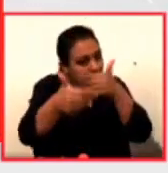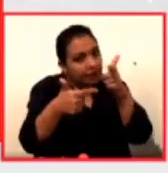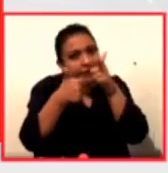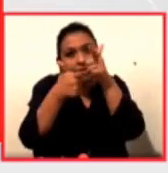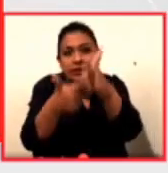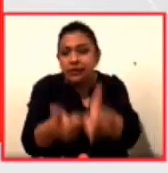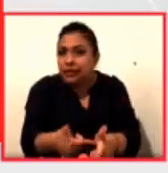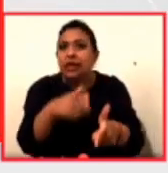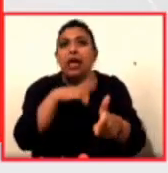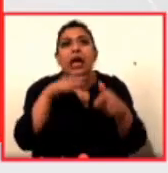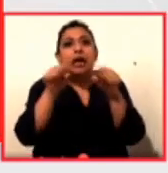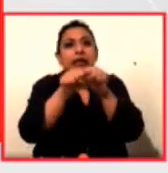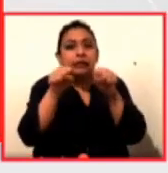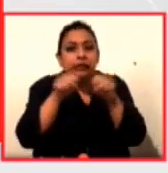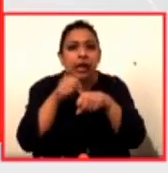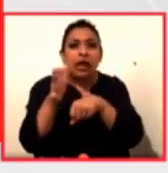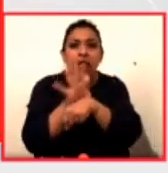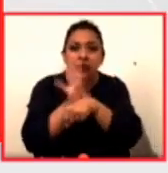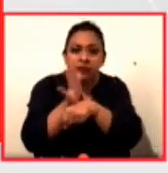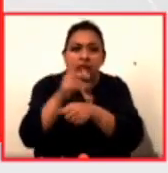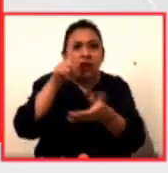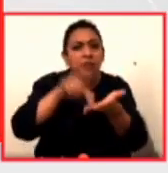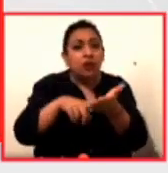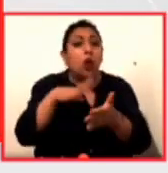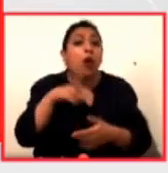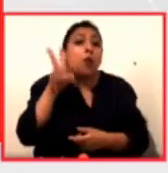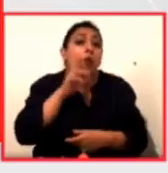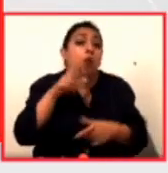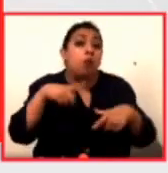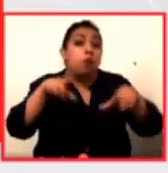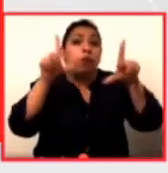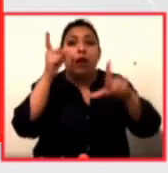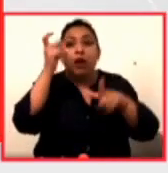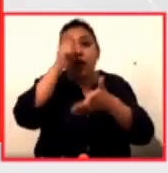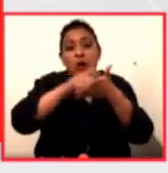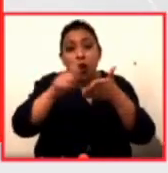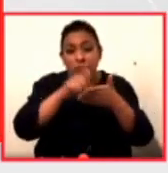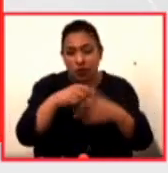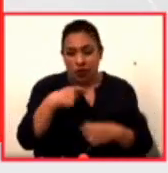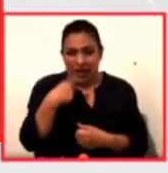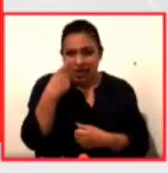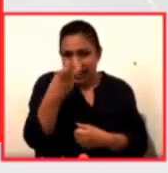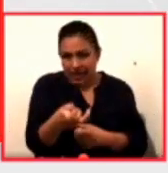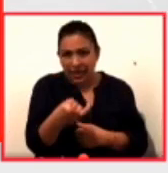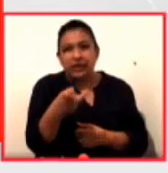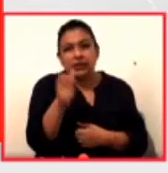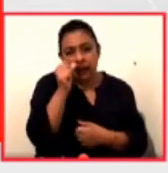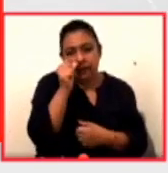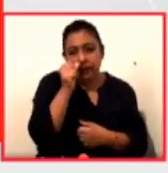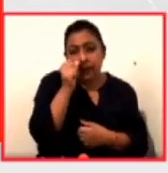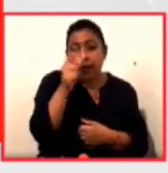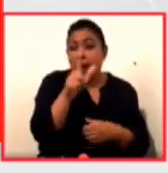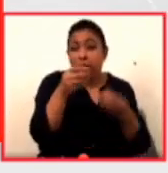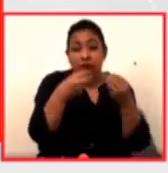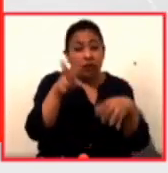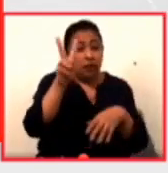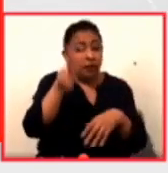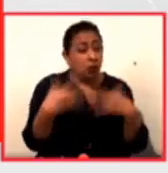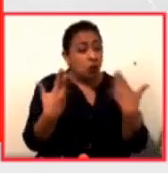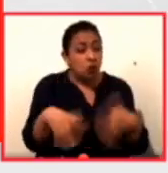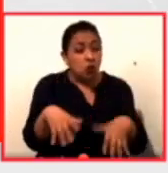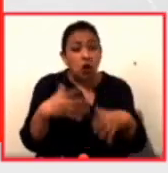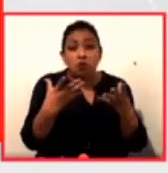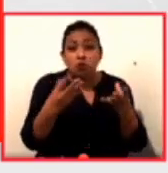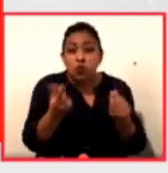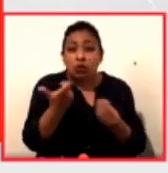existencia de los cines que promueven obras experimentales y de autor. Esta no es la solución a las grandes pérdidas millonarias que están sufriendo los